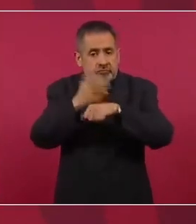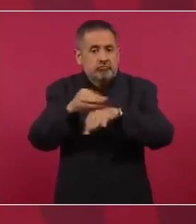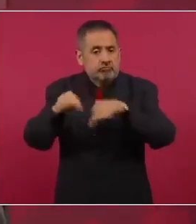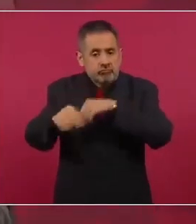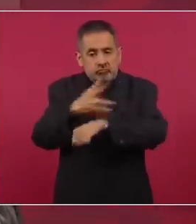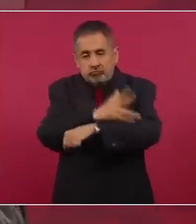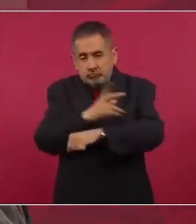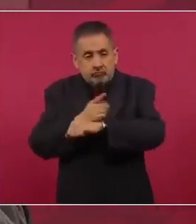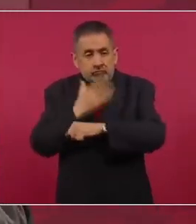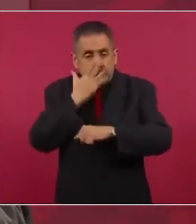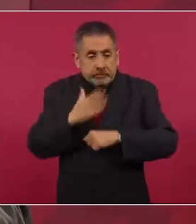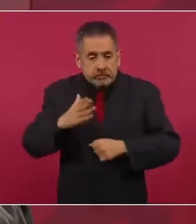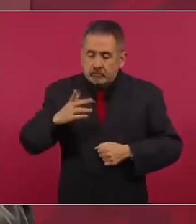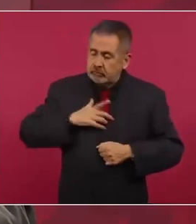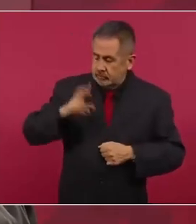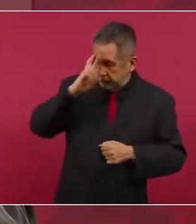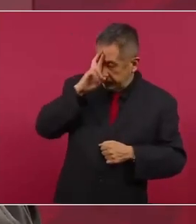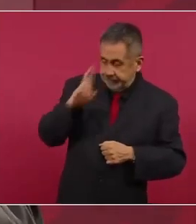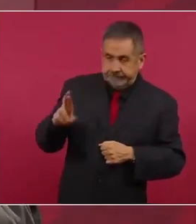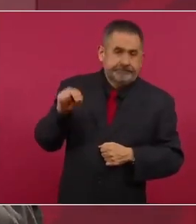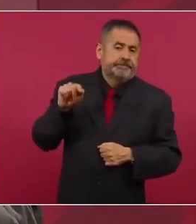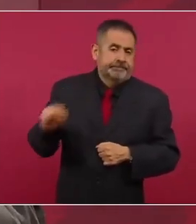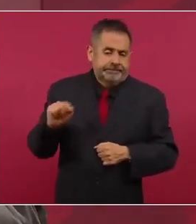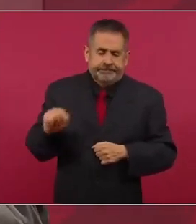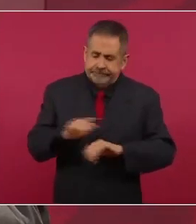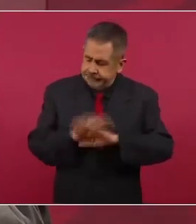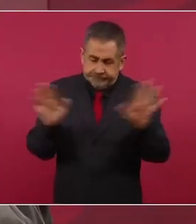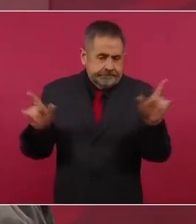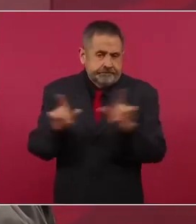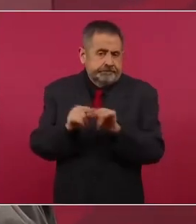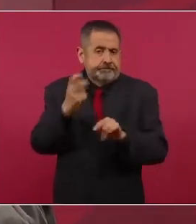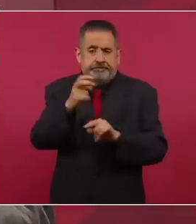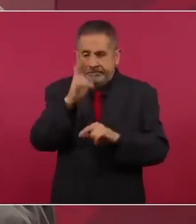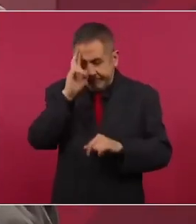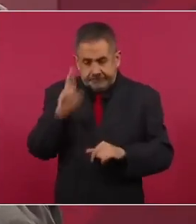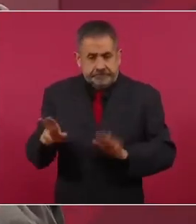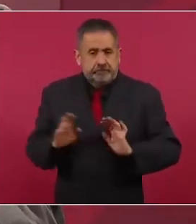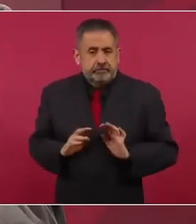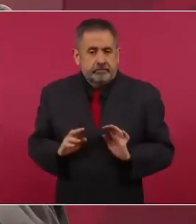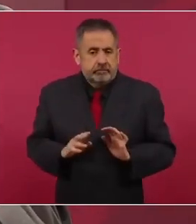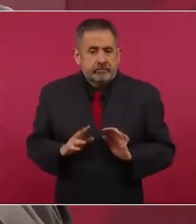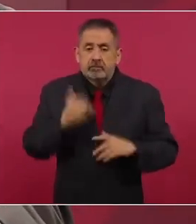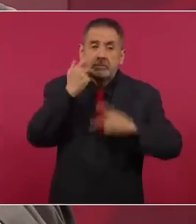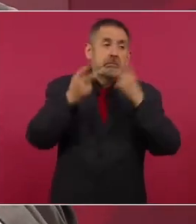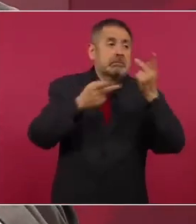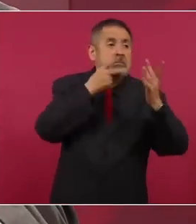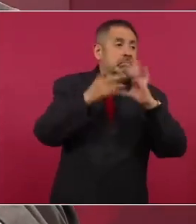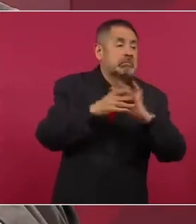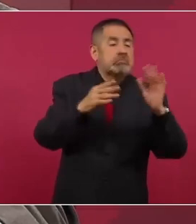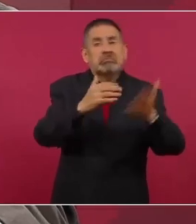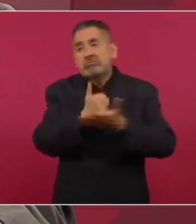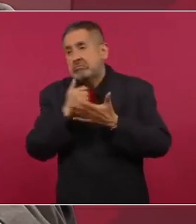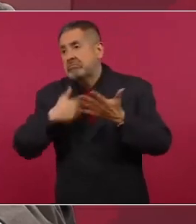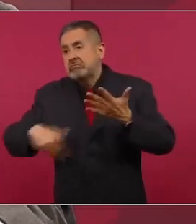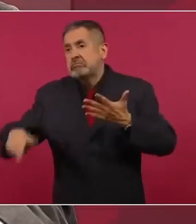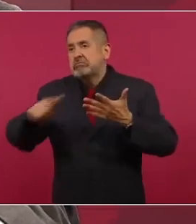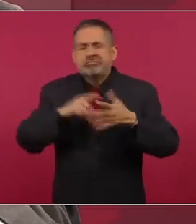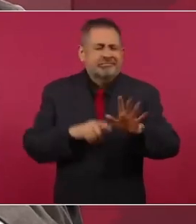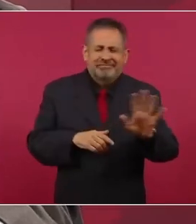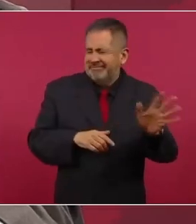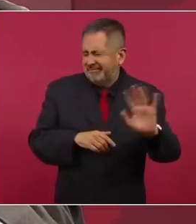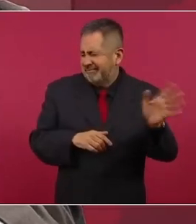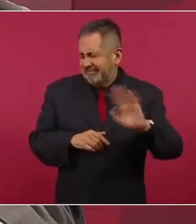honradamente en Estados Unidos. No queremos campañas anti